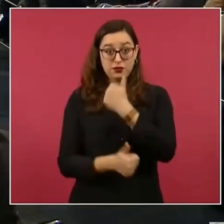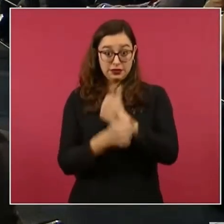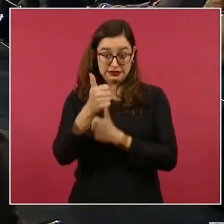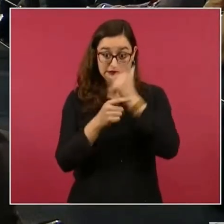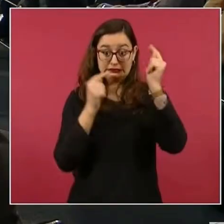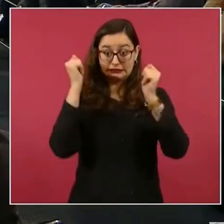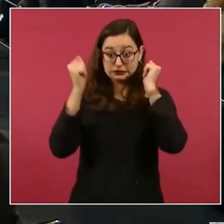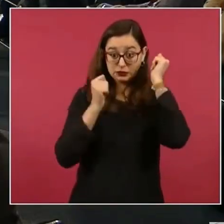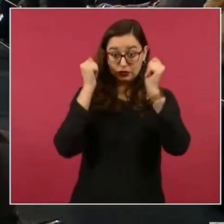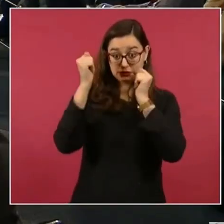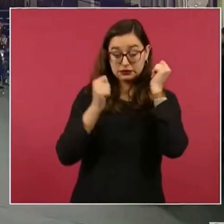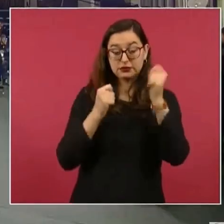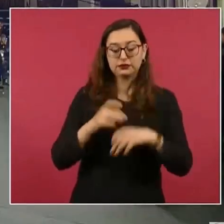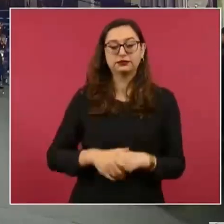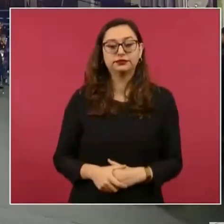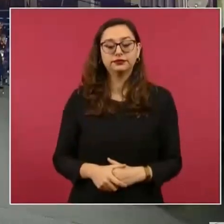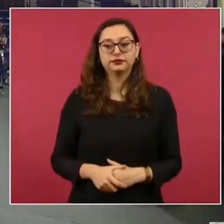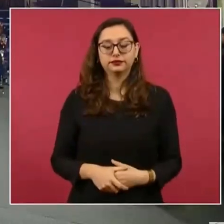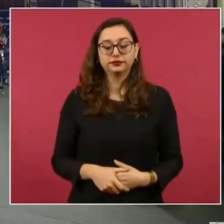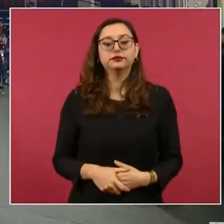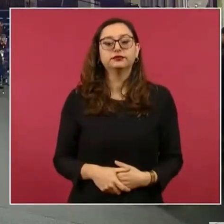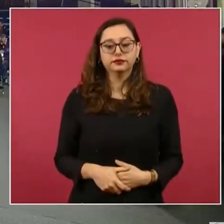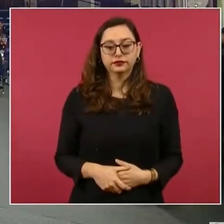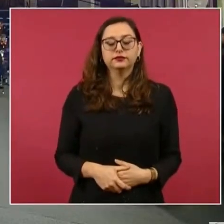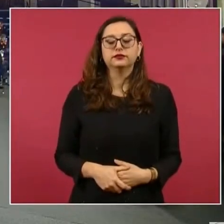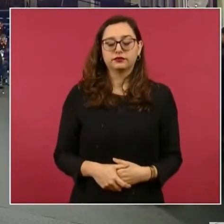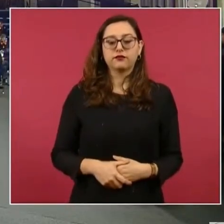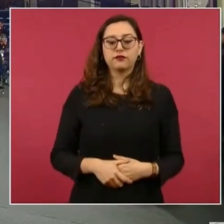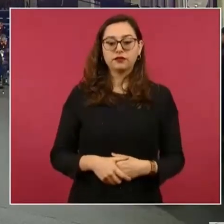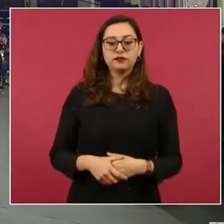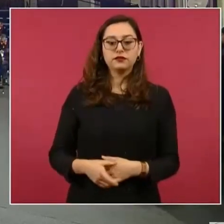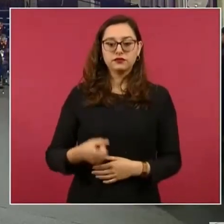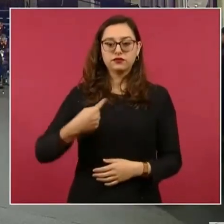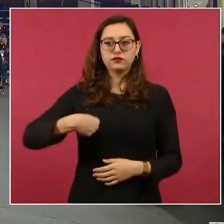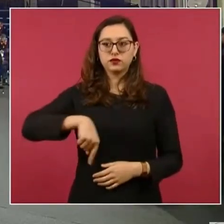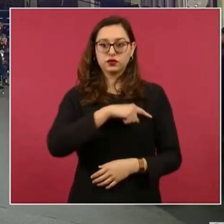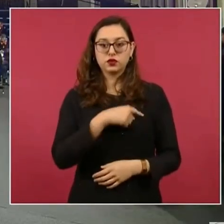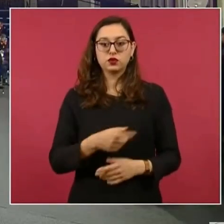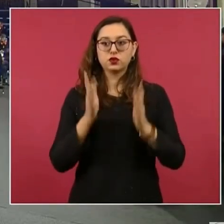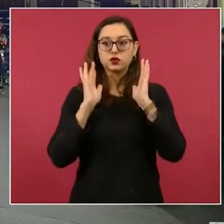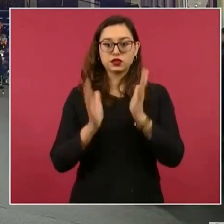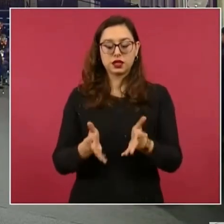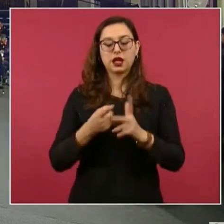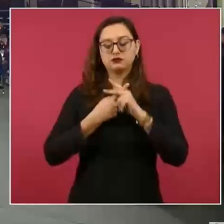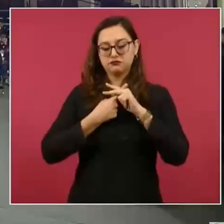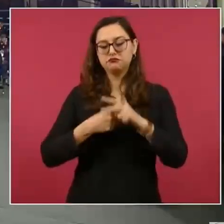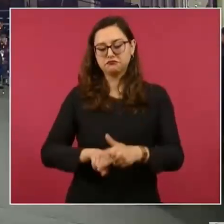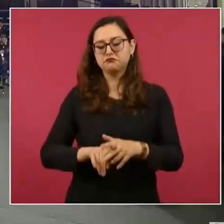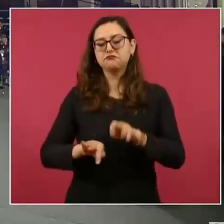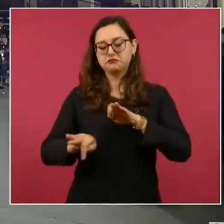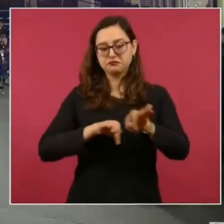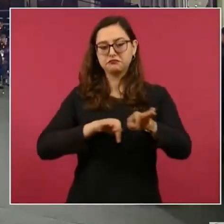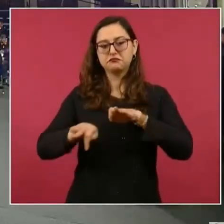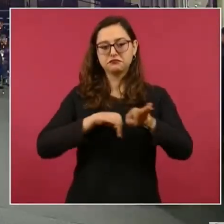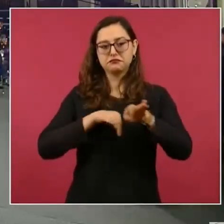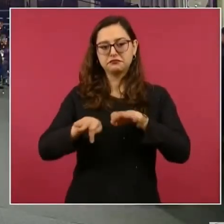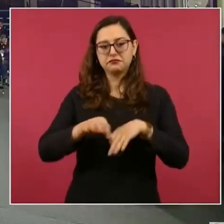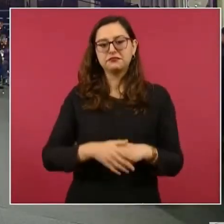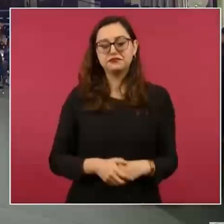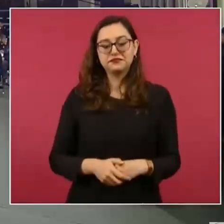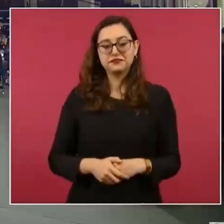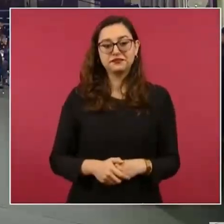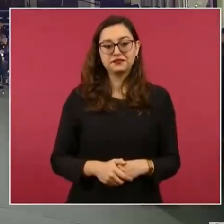fuerte. Sí, sí, ya estamos trabajando en eso. Queremos hacer, pues, una historia,